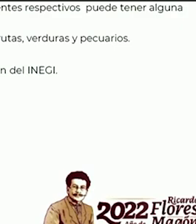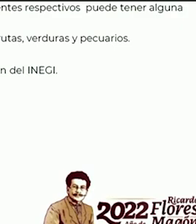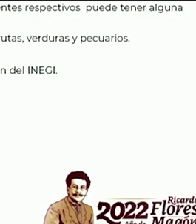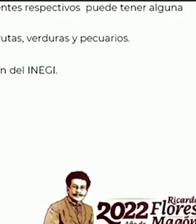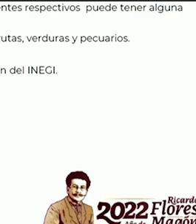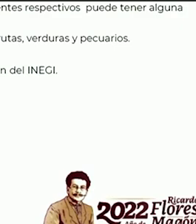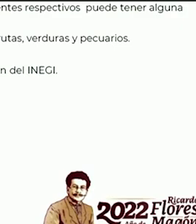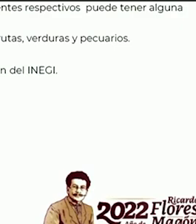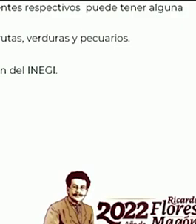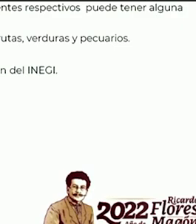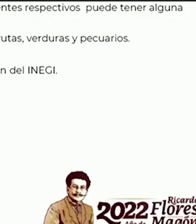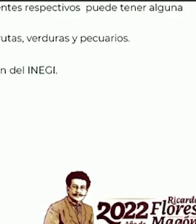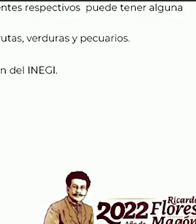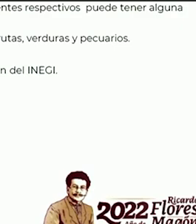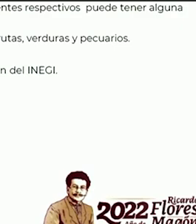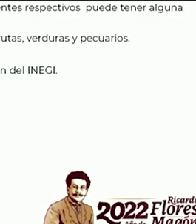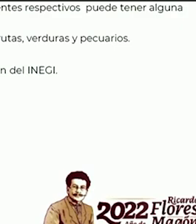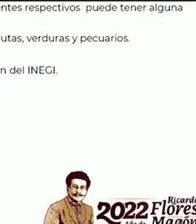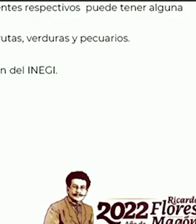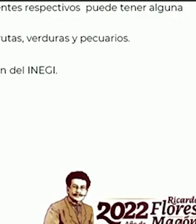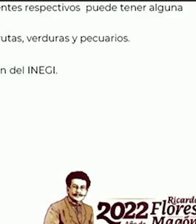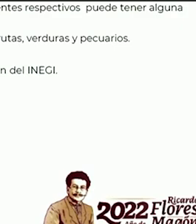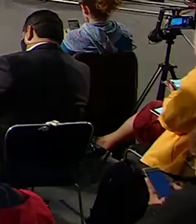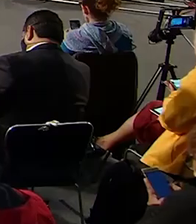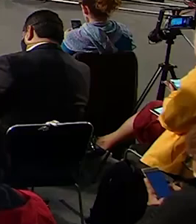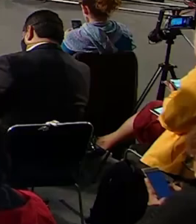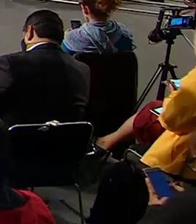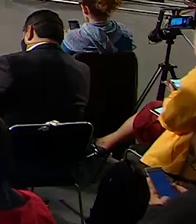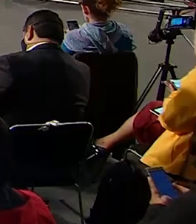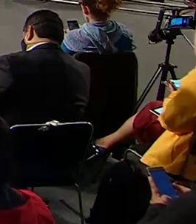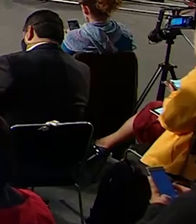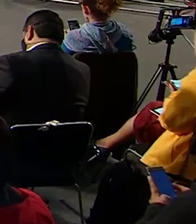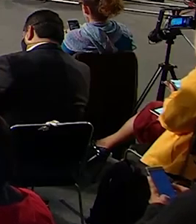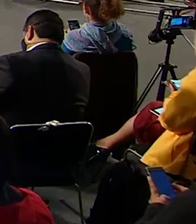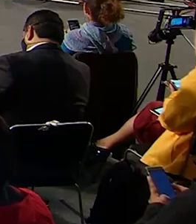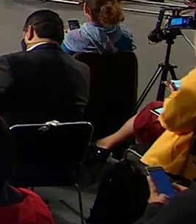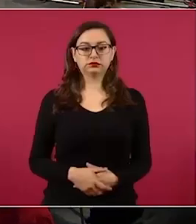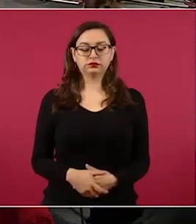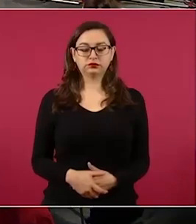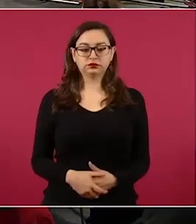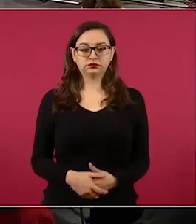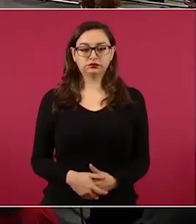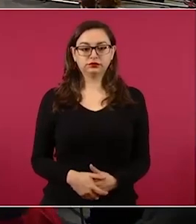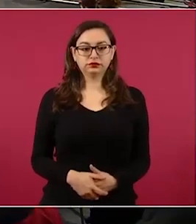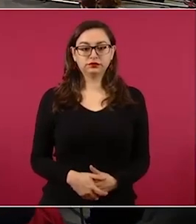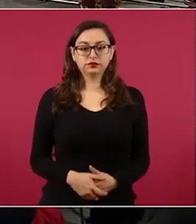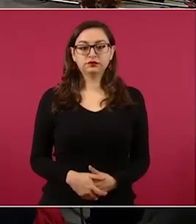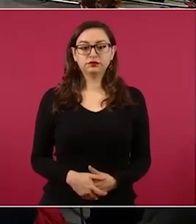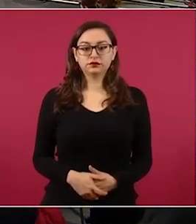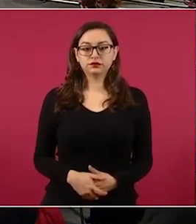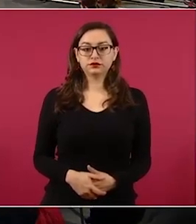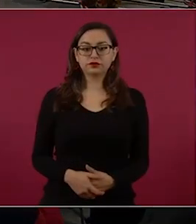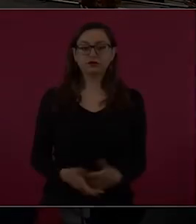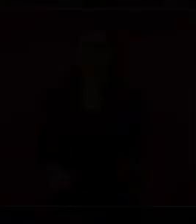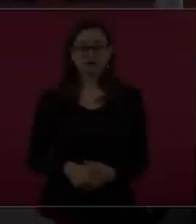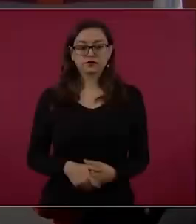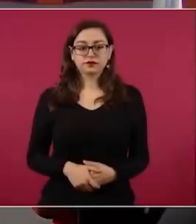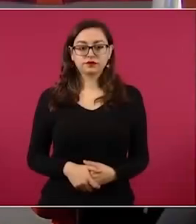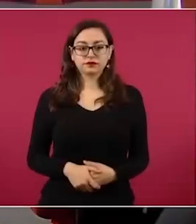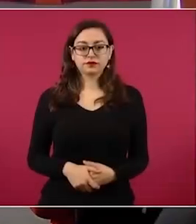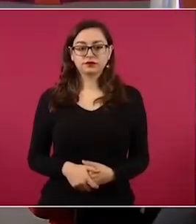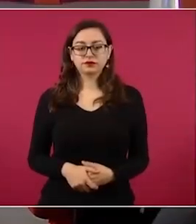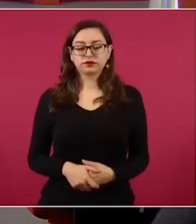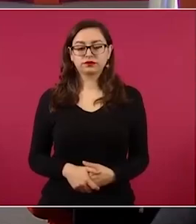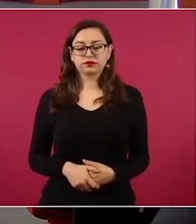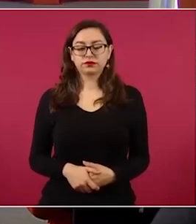pero traíamos 8.7, o sea, vamos bajando. Lo